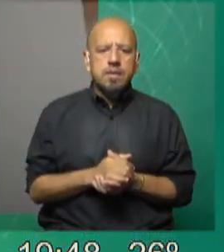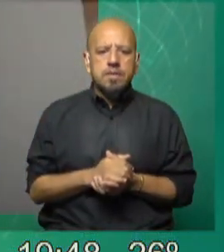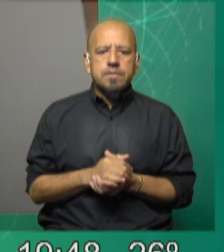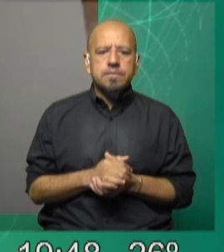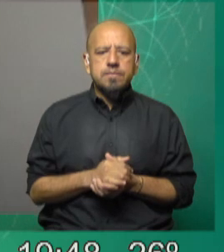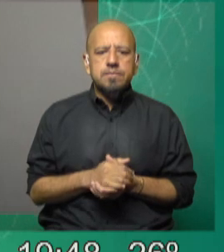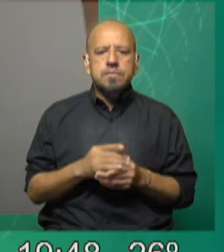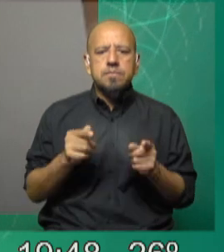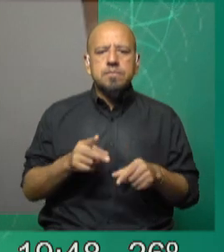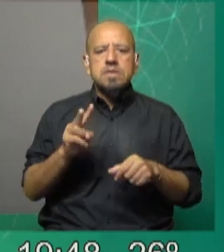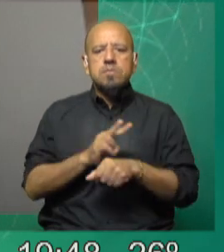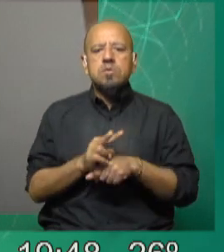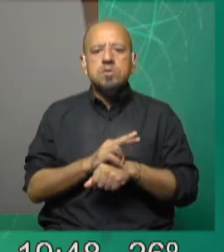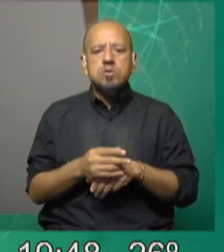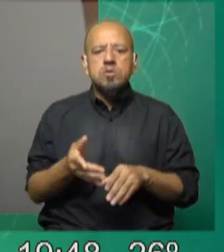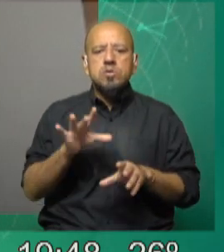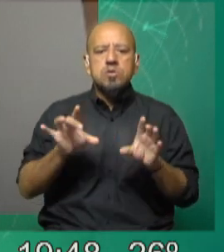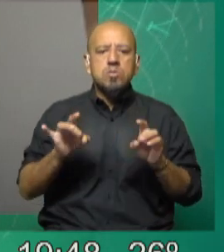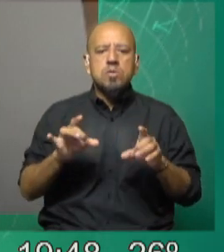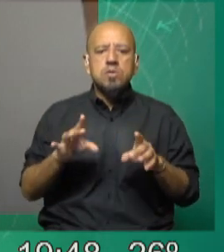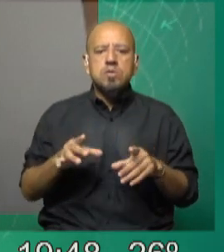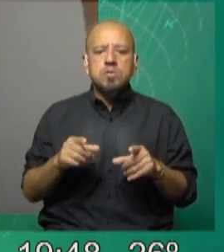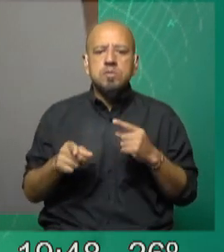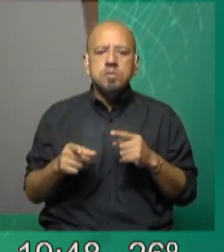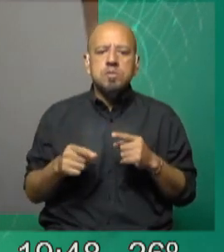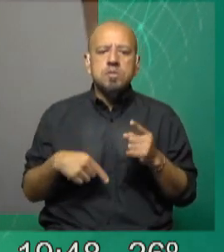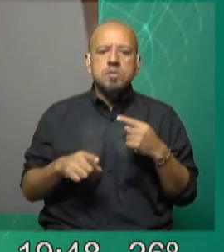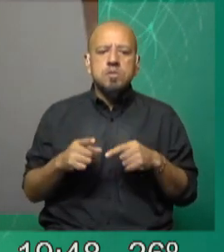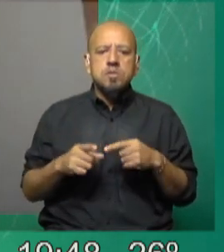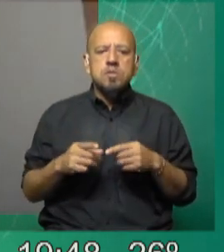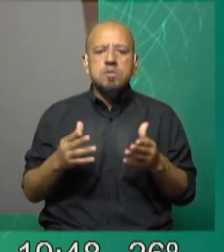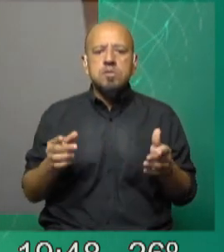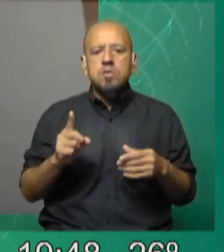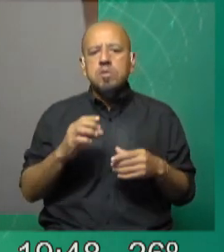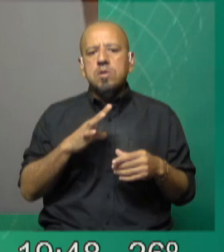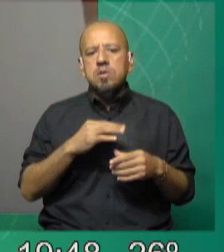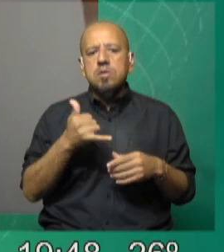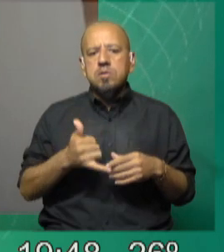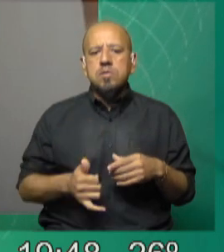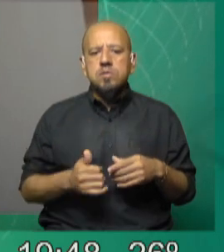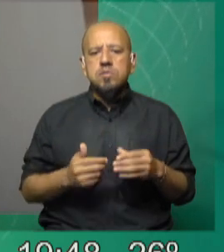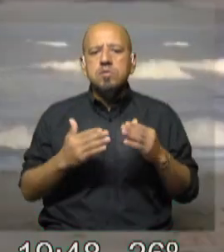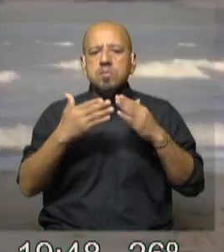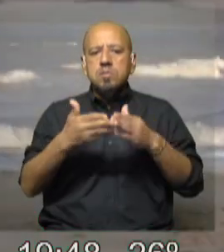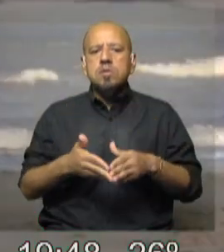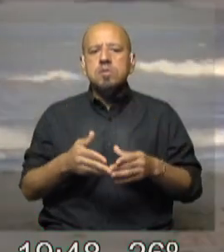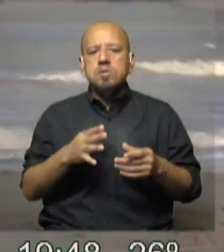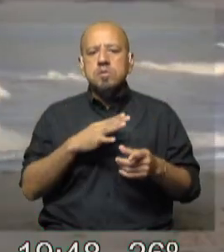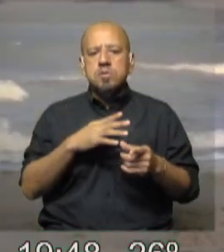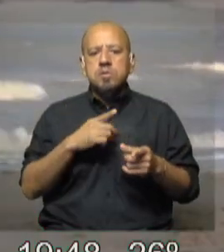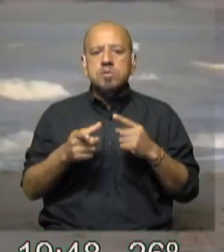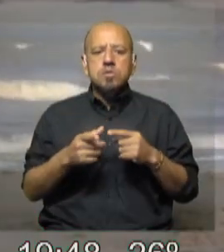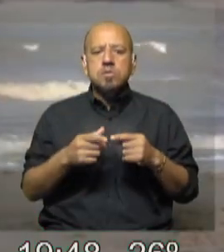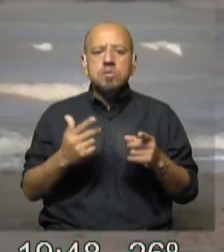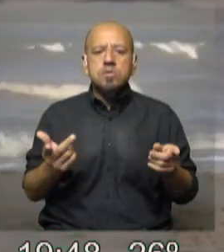La protección natural más grande que hay hacia un embate marino es tener una playa con sus dunas. Eso ha estado